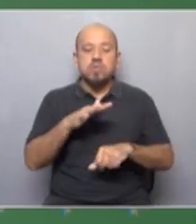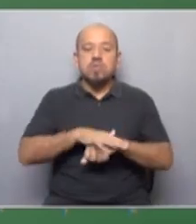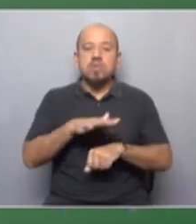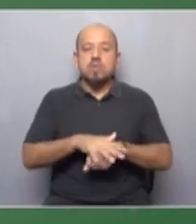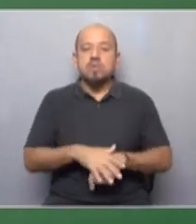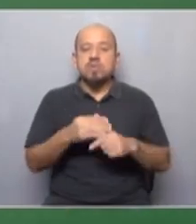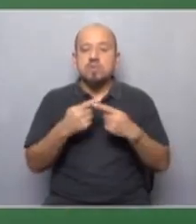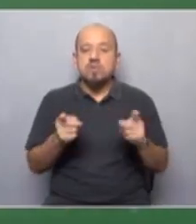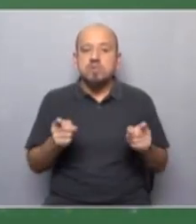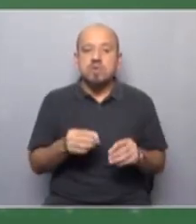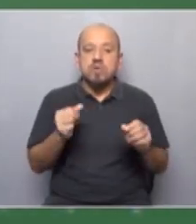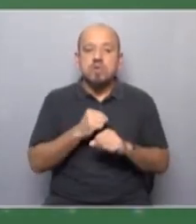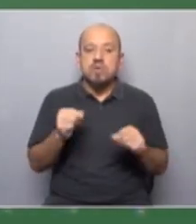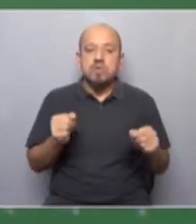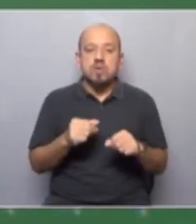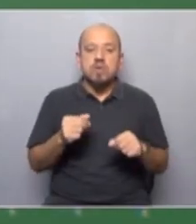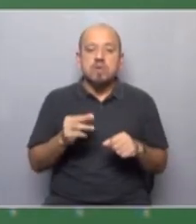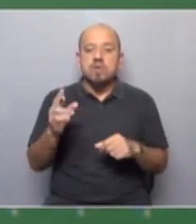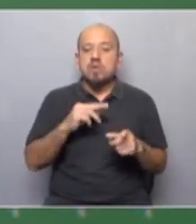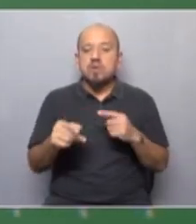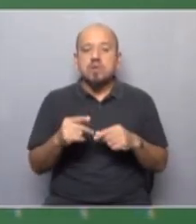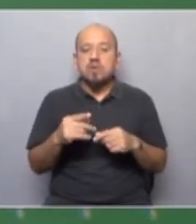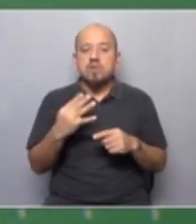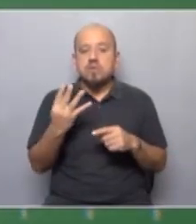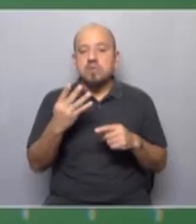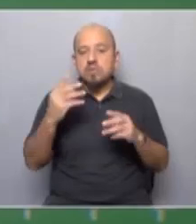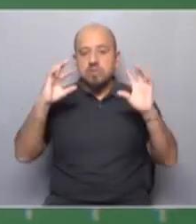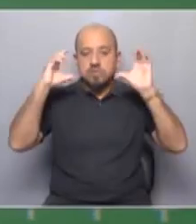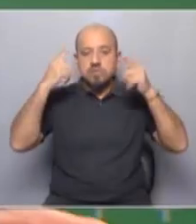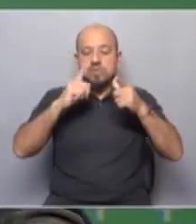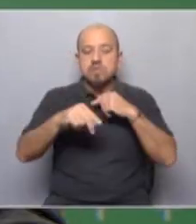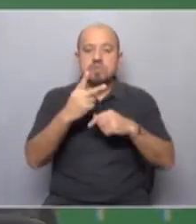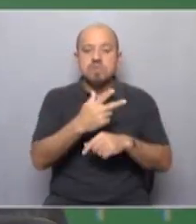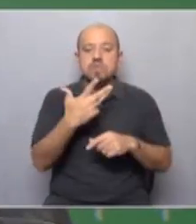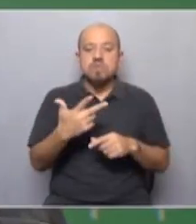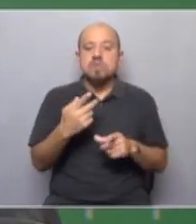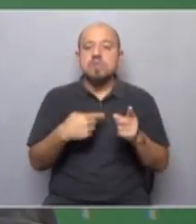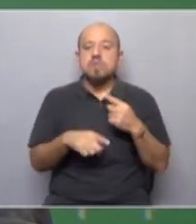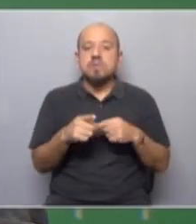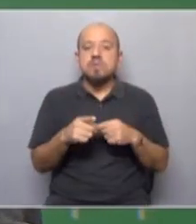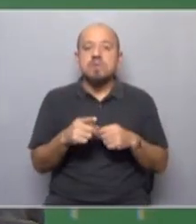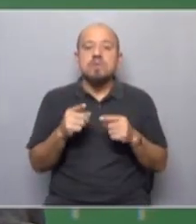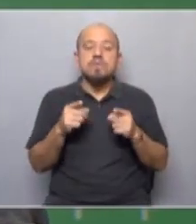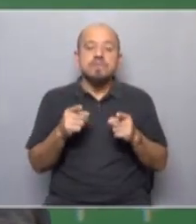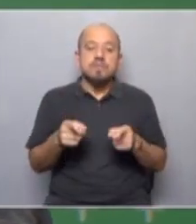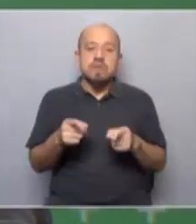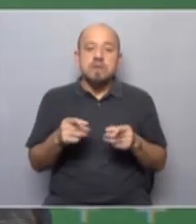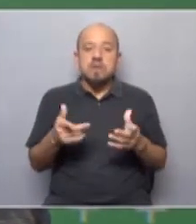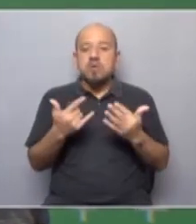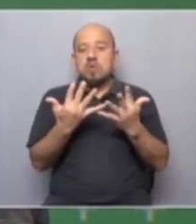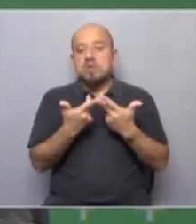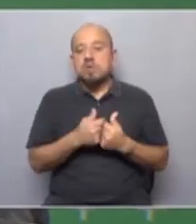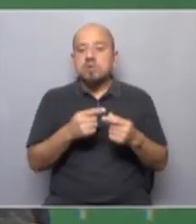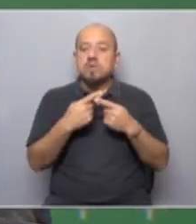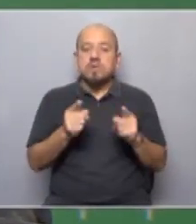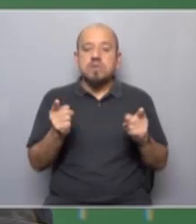no se puede responder a esta cuarta revolución como se respondió a la primera a la segunda a la tercera entonces eso supone organizaciones